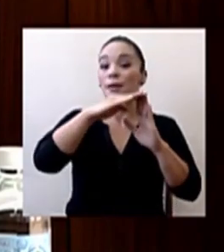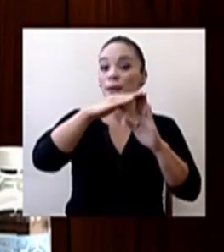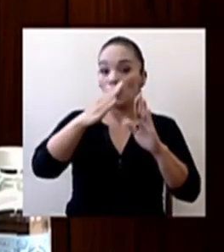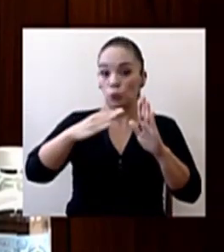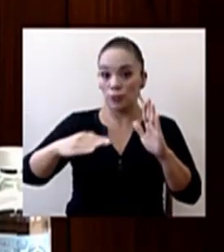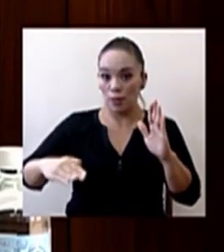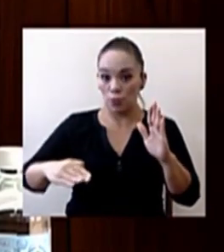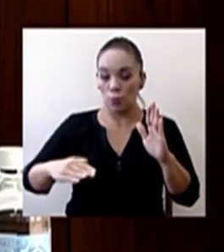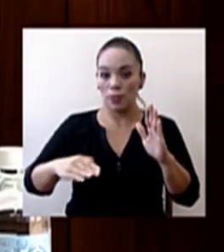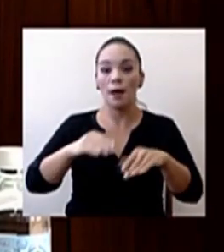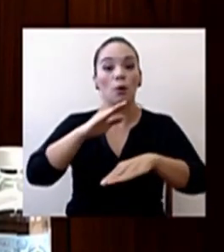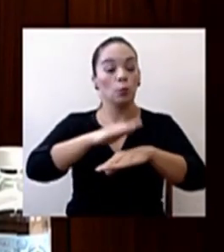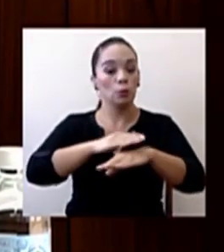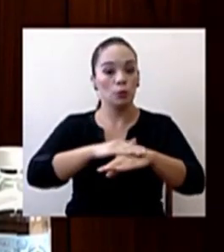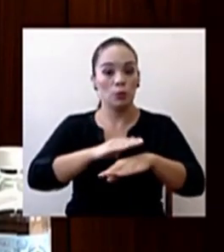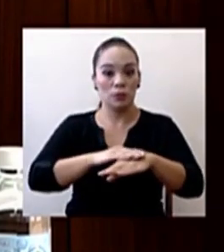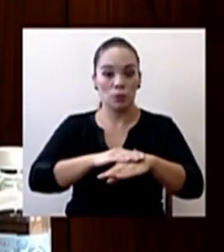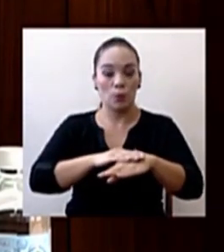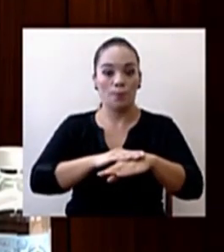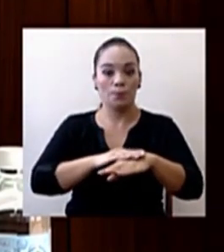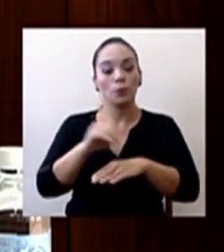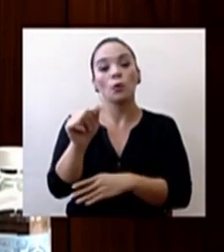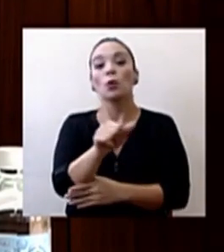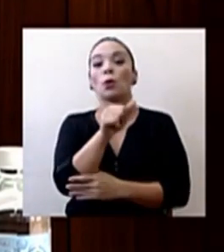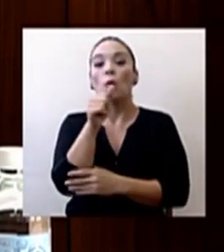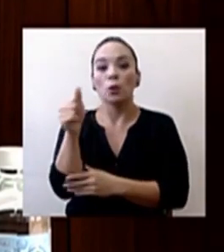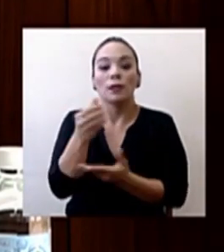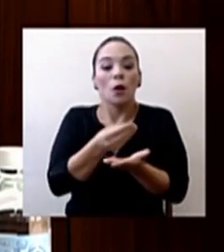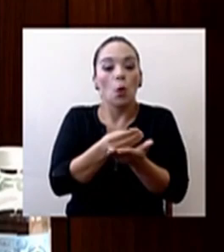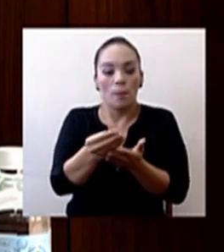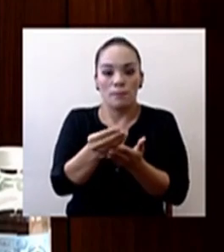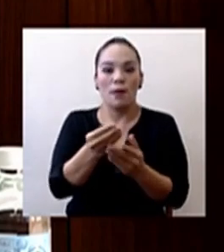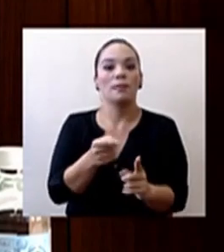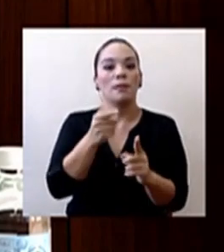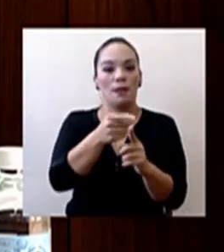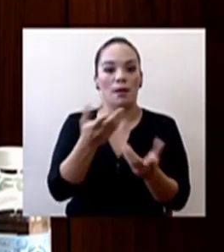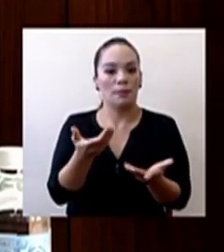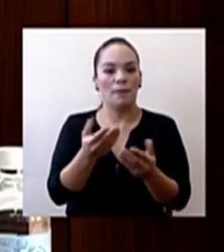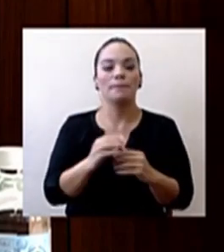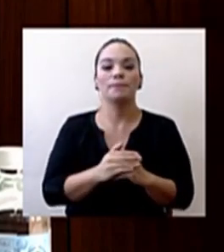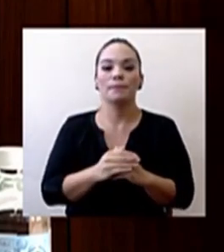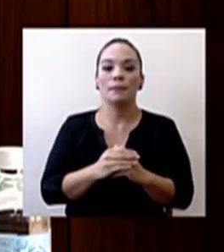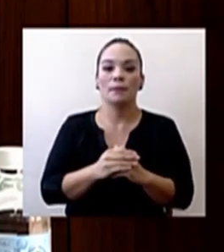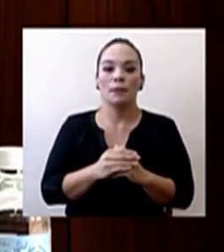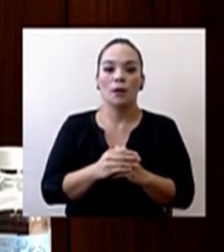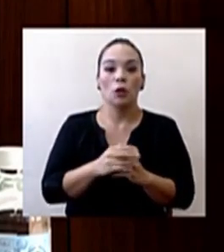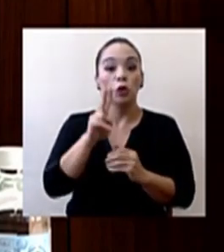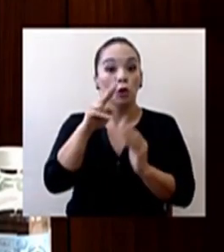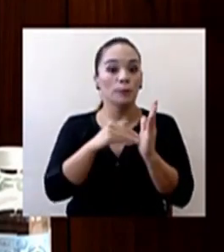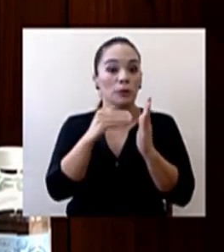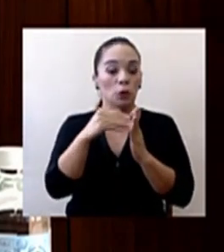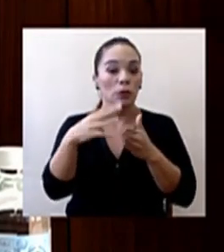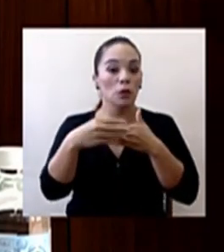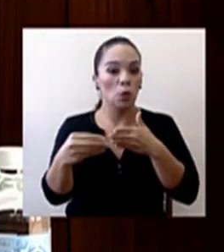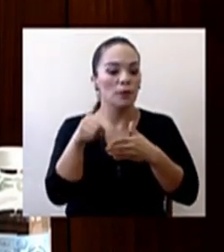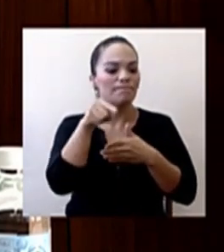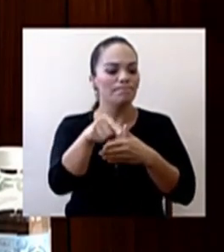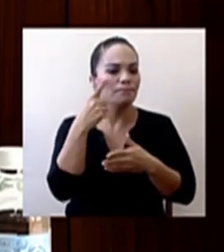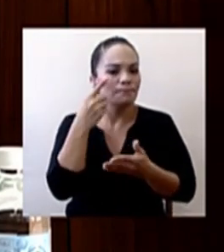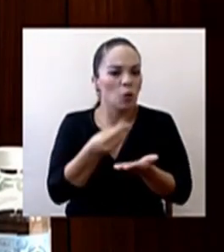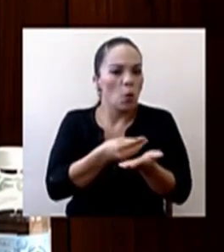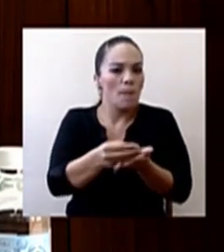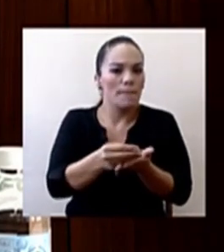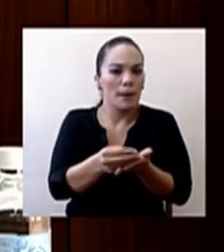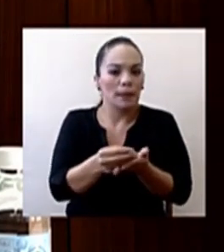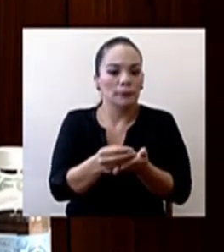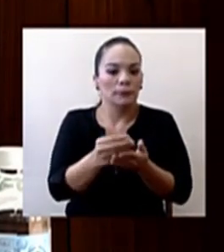República autorizó otra compra directa, esta de más de dos millones de dólares, para equipos de todo tipo, de